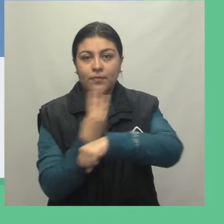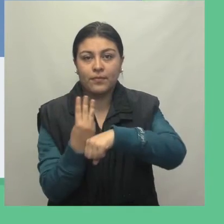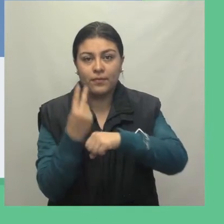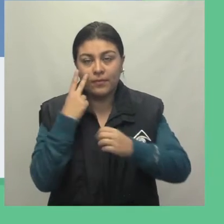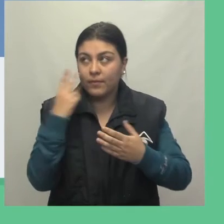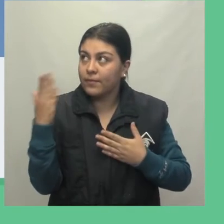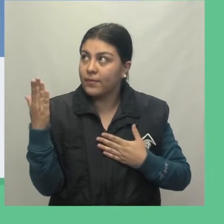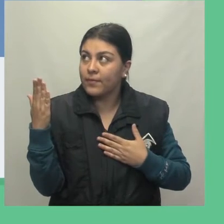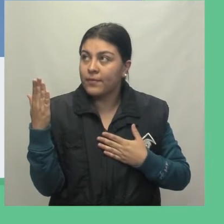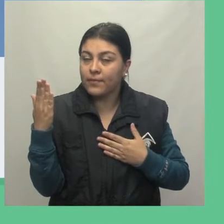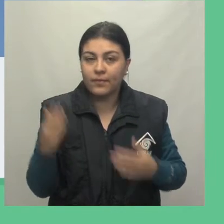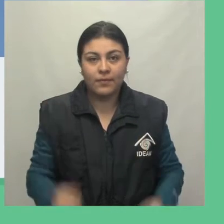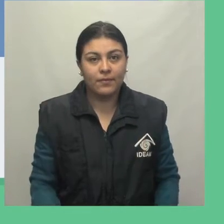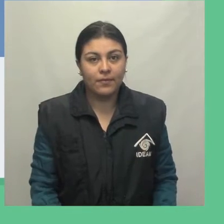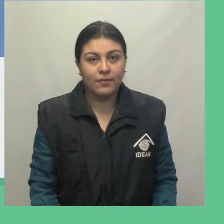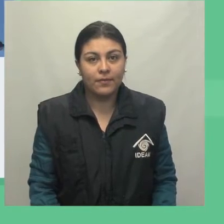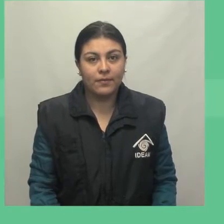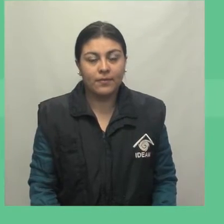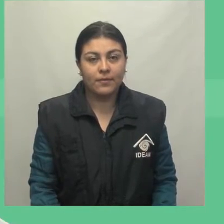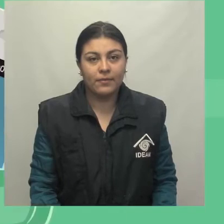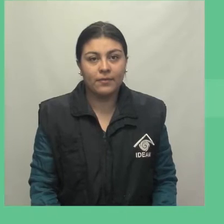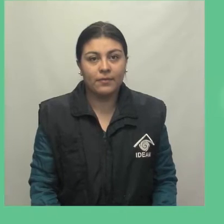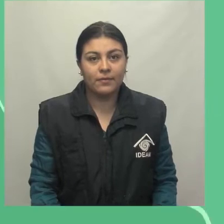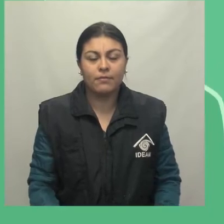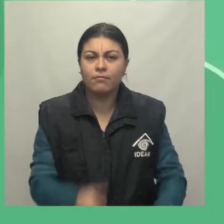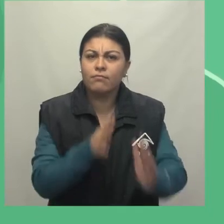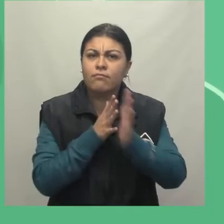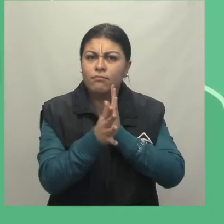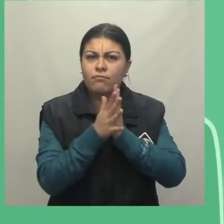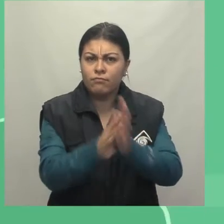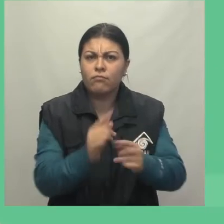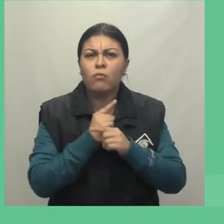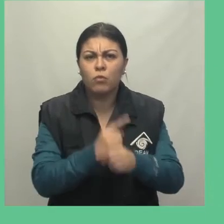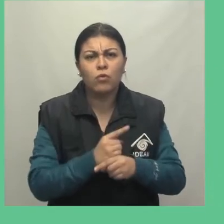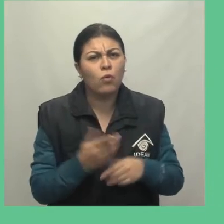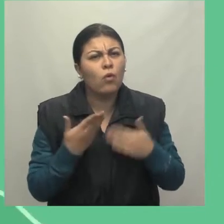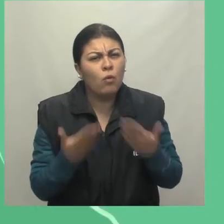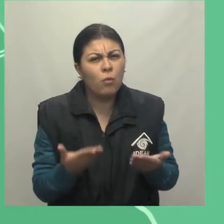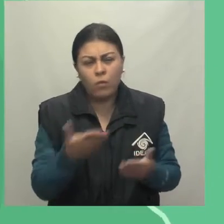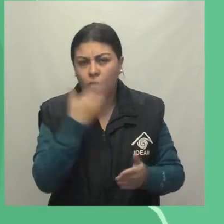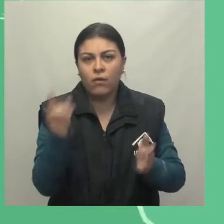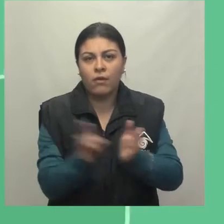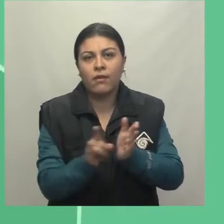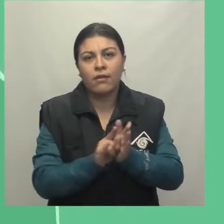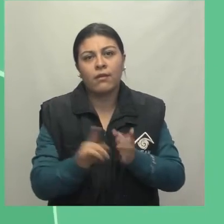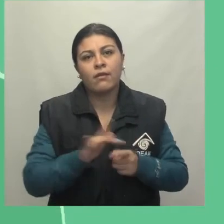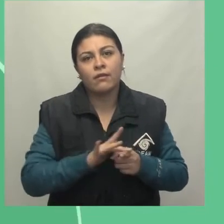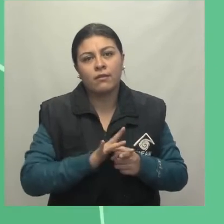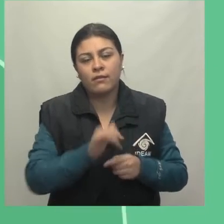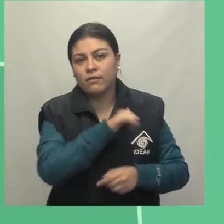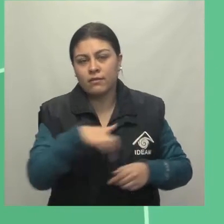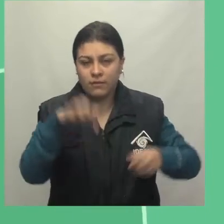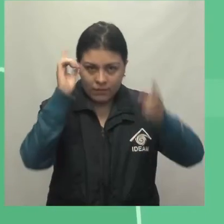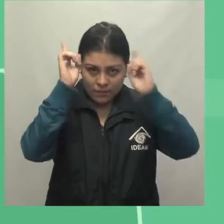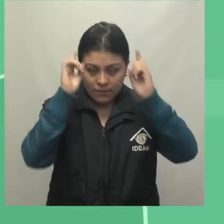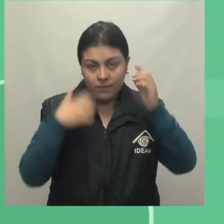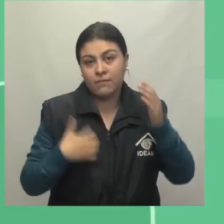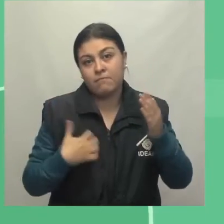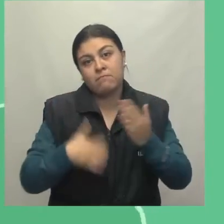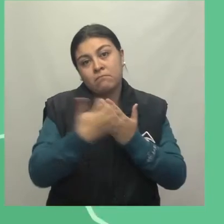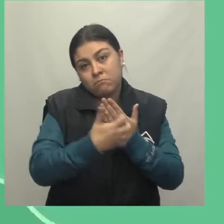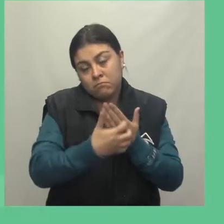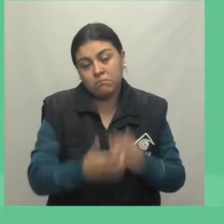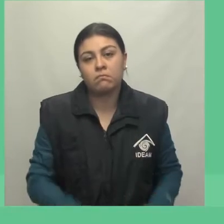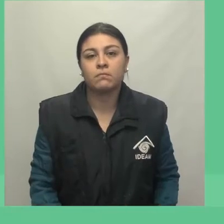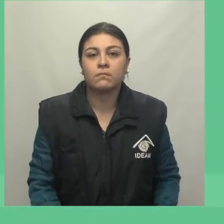en www.ideam.gov.co Y para estar informado al instante Descarga nuestra aplicación Mi Pronóstico Desde Google